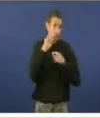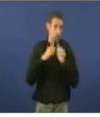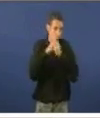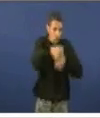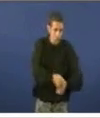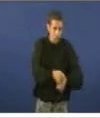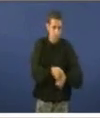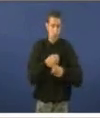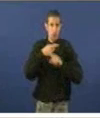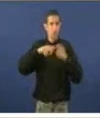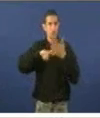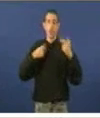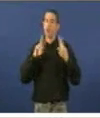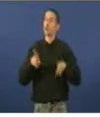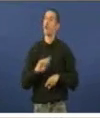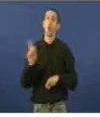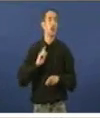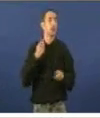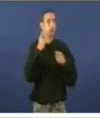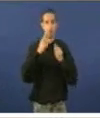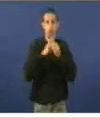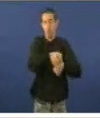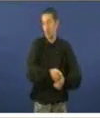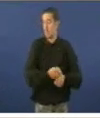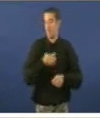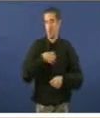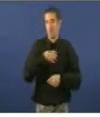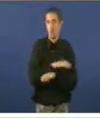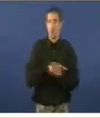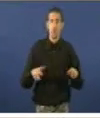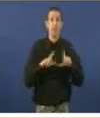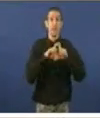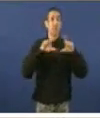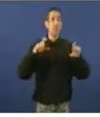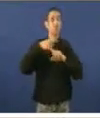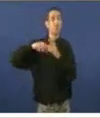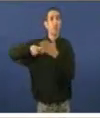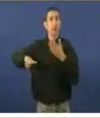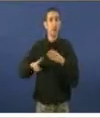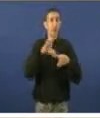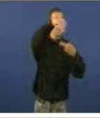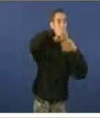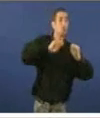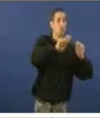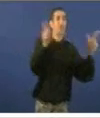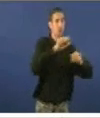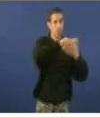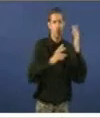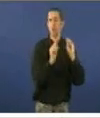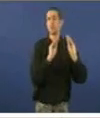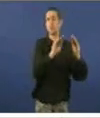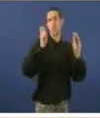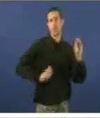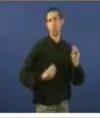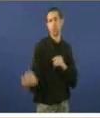a Xunta de Galicia, e xe outros. Eu creo que a televisión de Galicia, a compañía en xeraltén magníficos profesionais, así o veñen acreditando